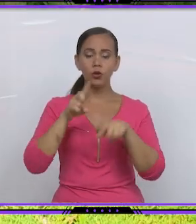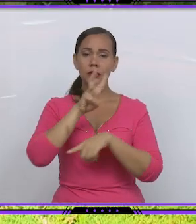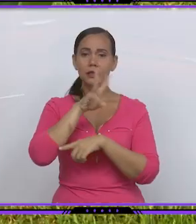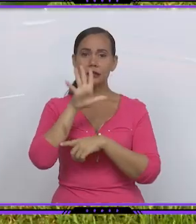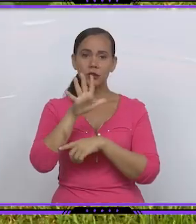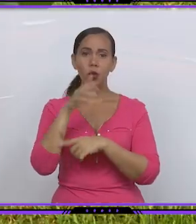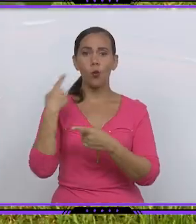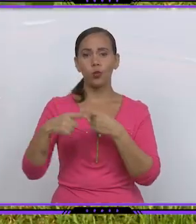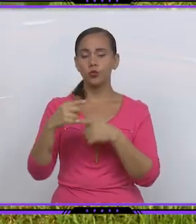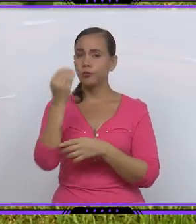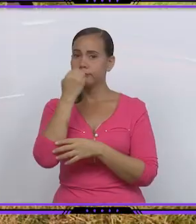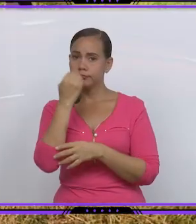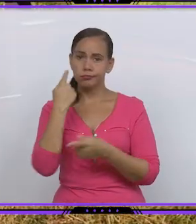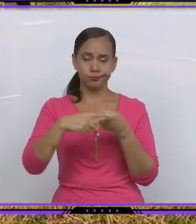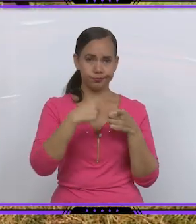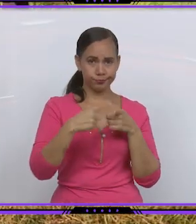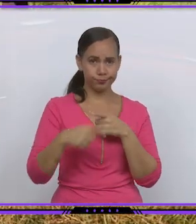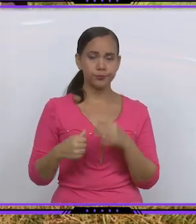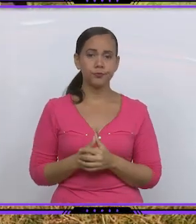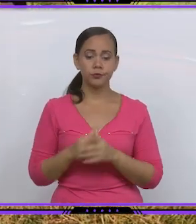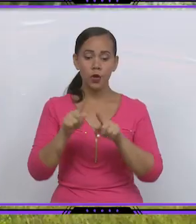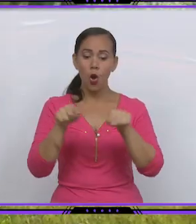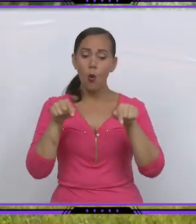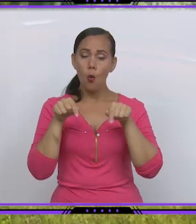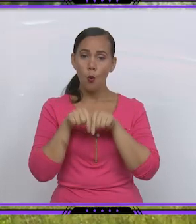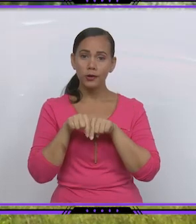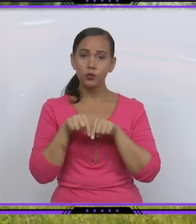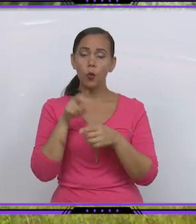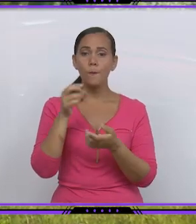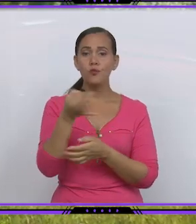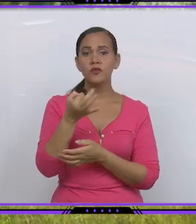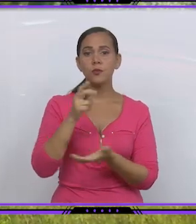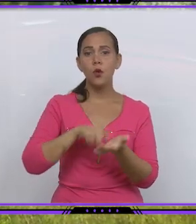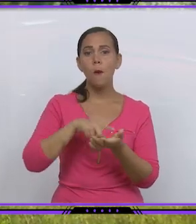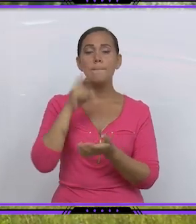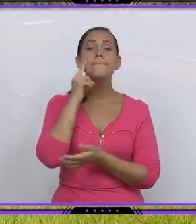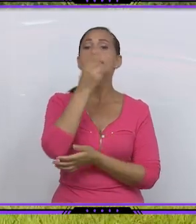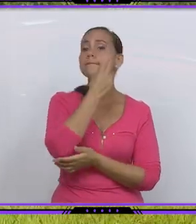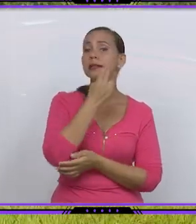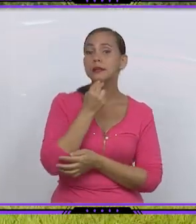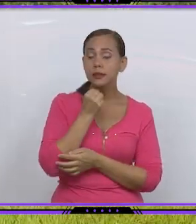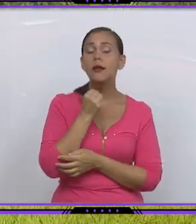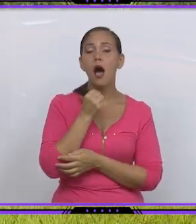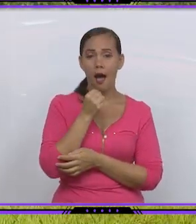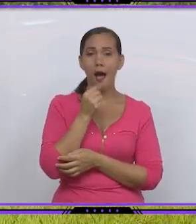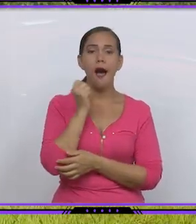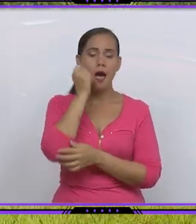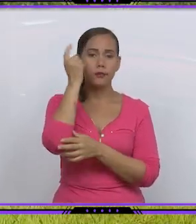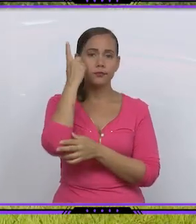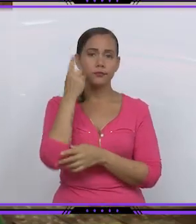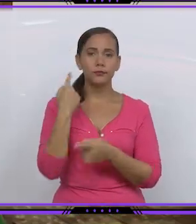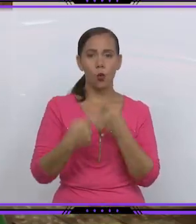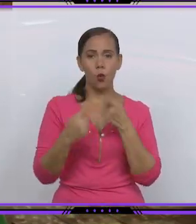de sistemas agroforestales. El huerto semillero clonal de Martín es estratégico para mejorar la calidad de las